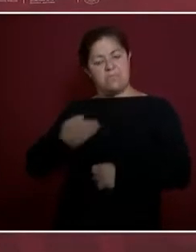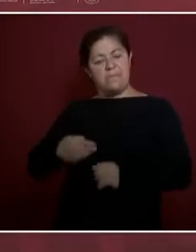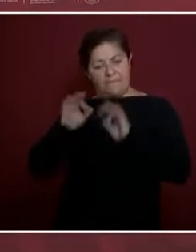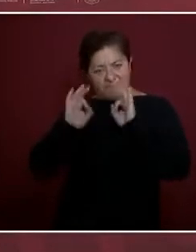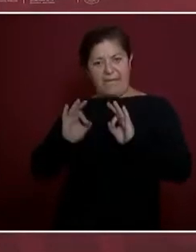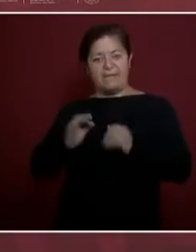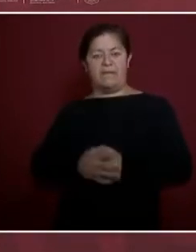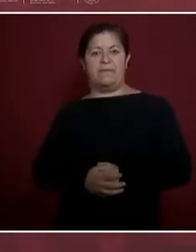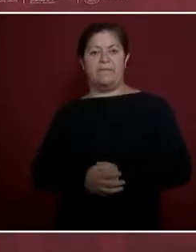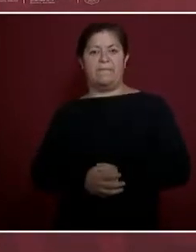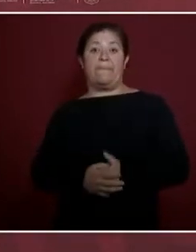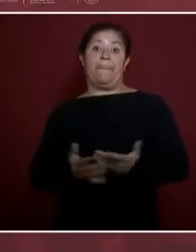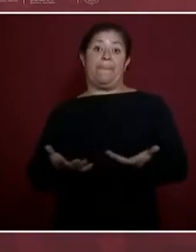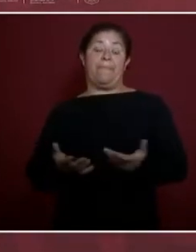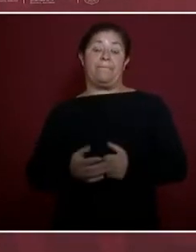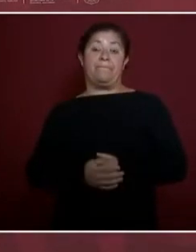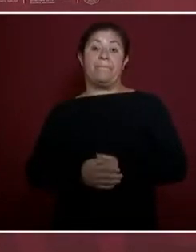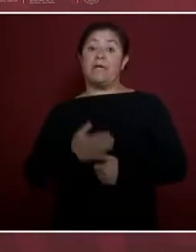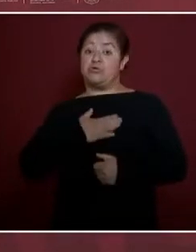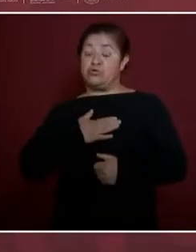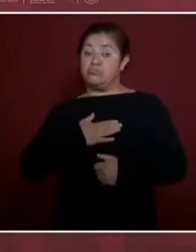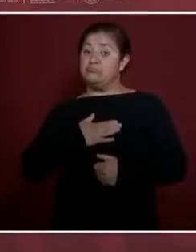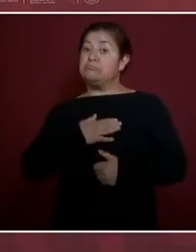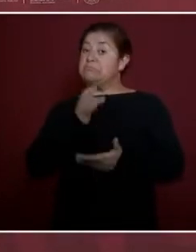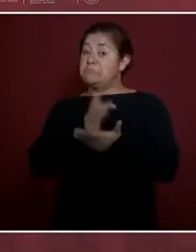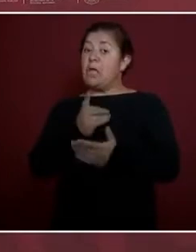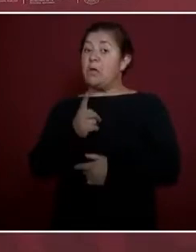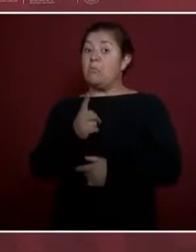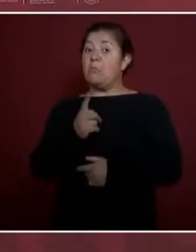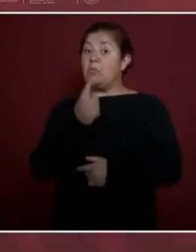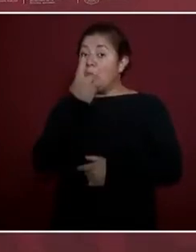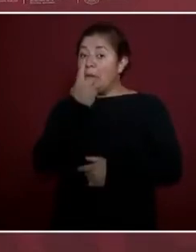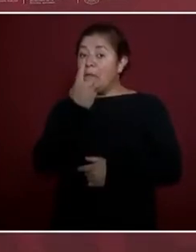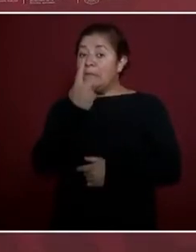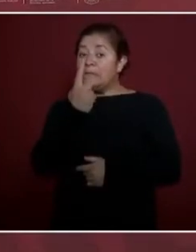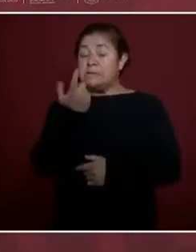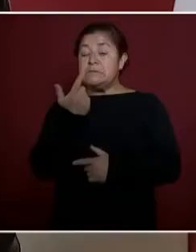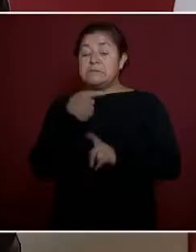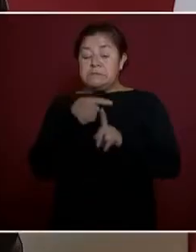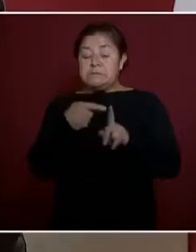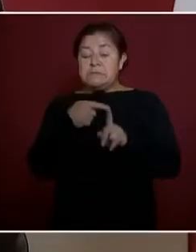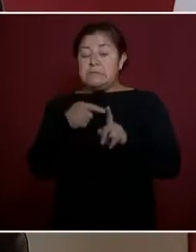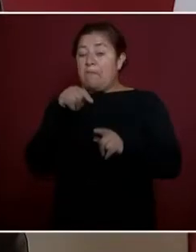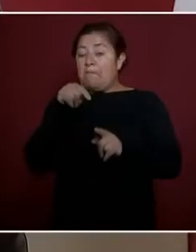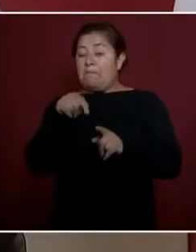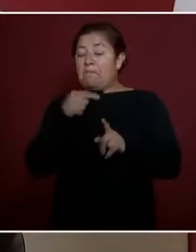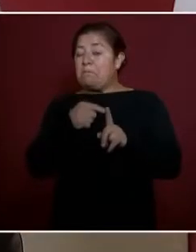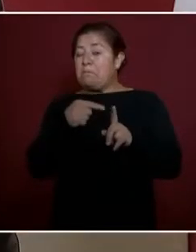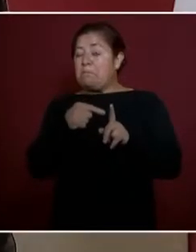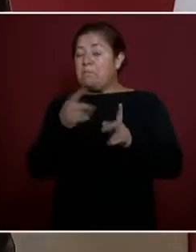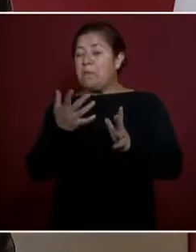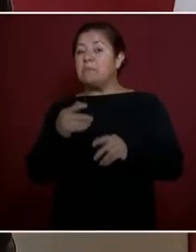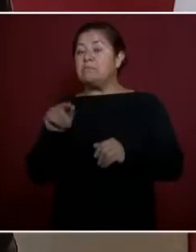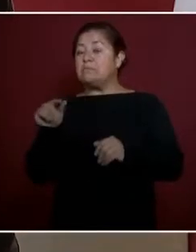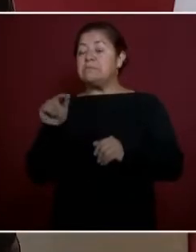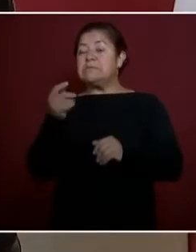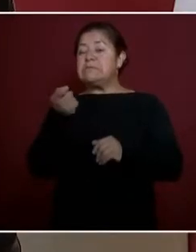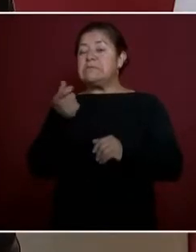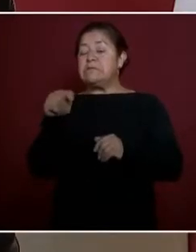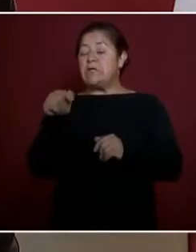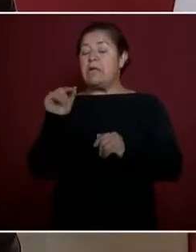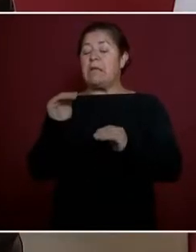Yo solamente una vez, por medio punto, estuve arriba de él,